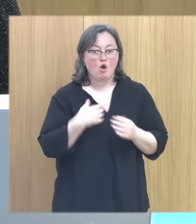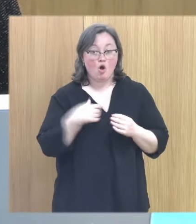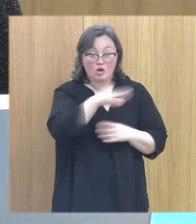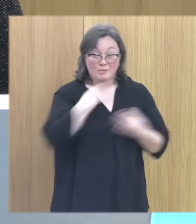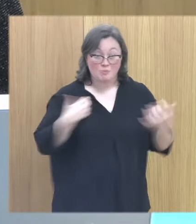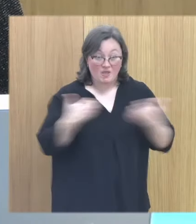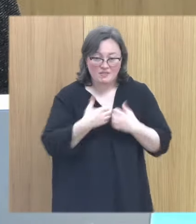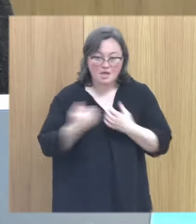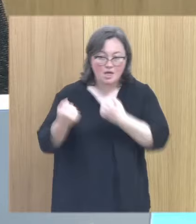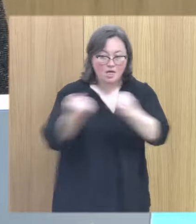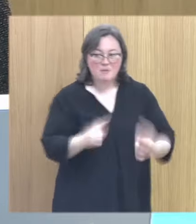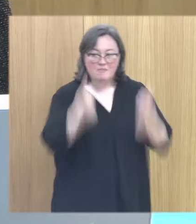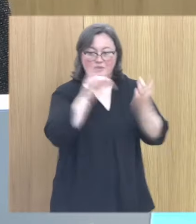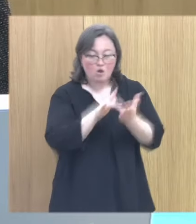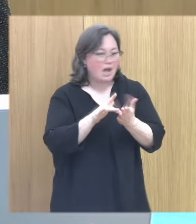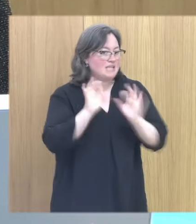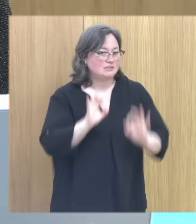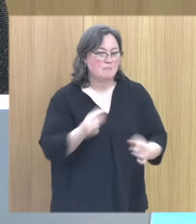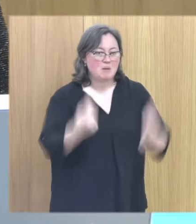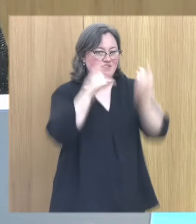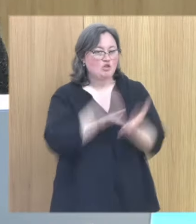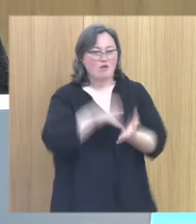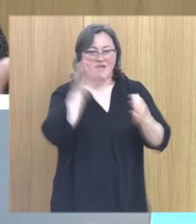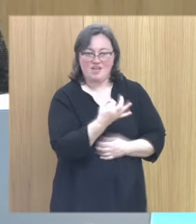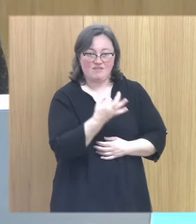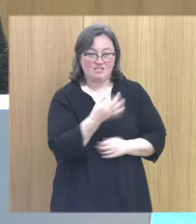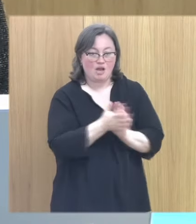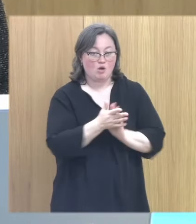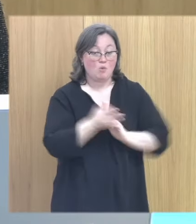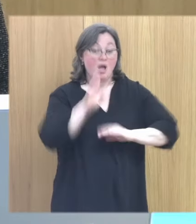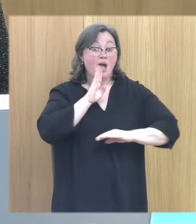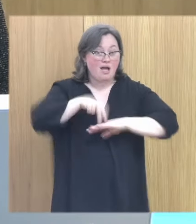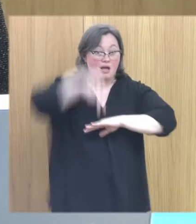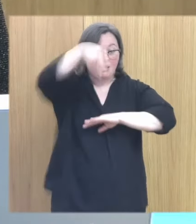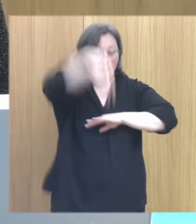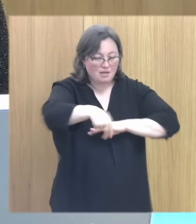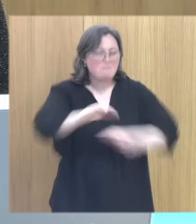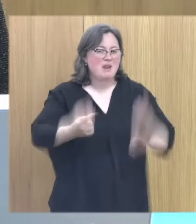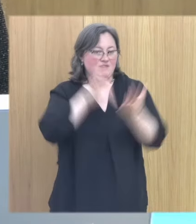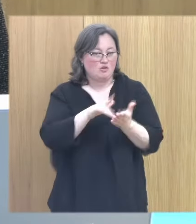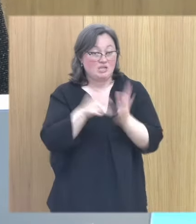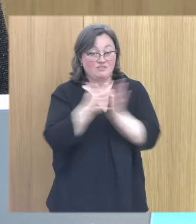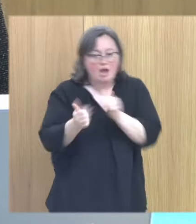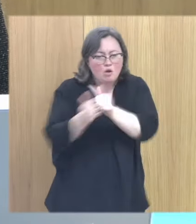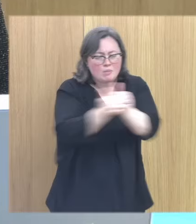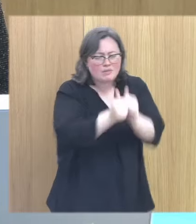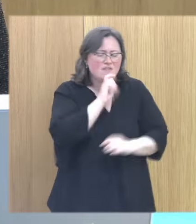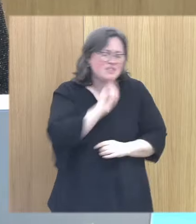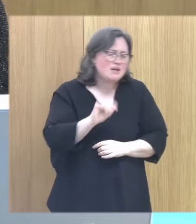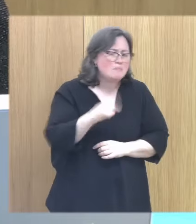sitio donde tuviste la cosa hay una primera vez y esa primera vez es como un salto en el vacío entonces el acompañamiento más difícil